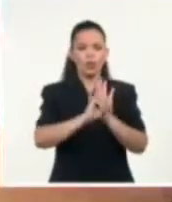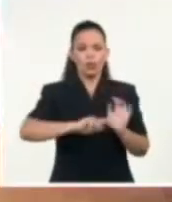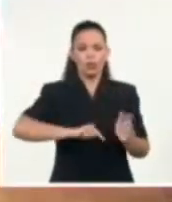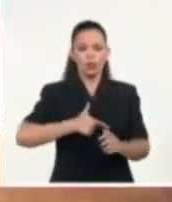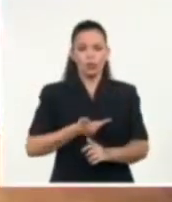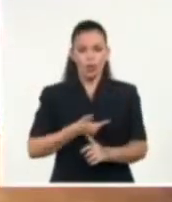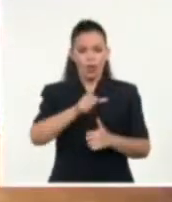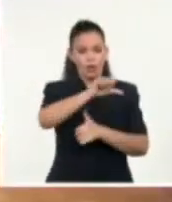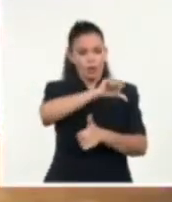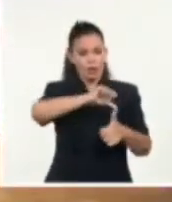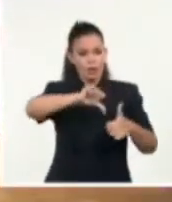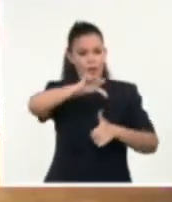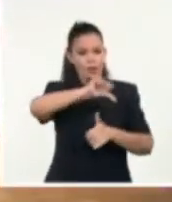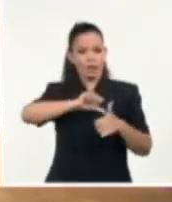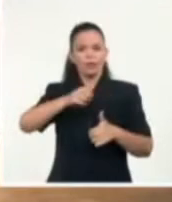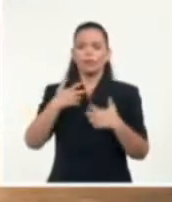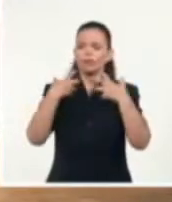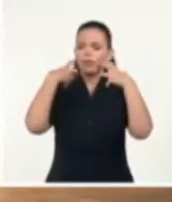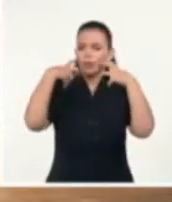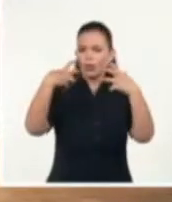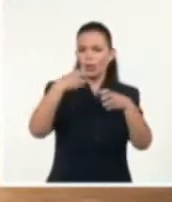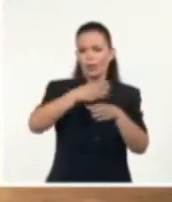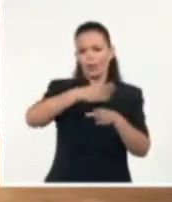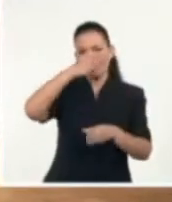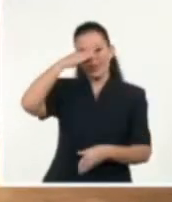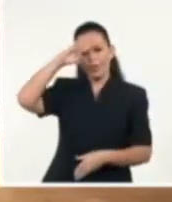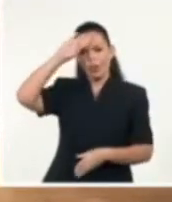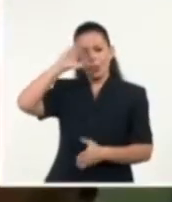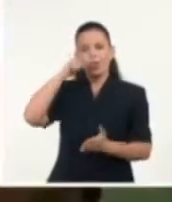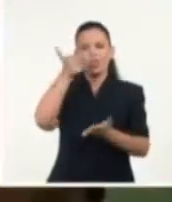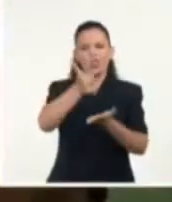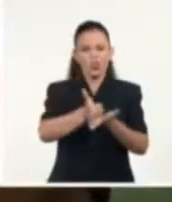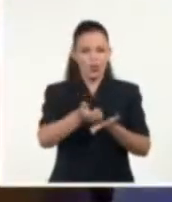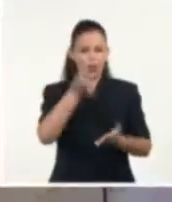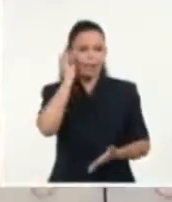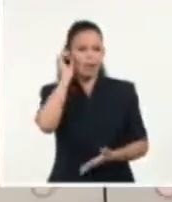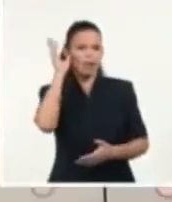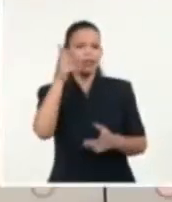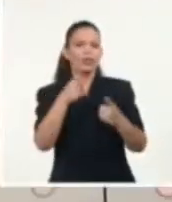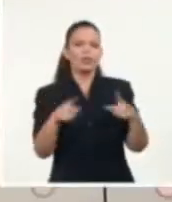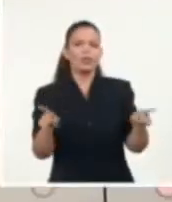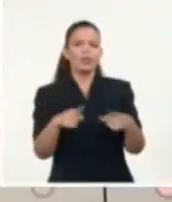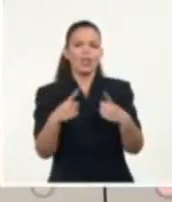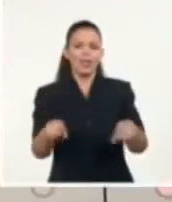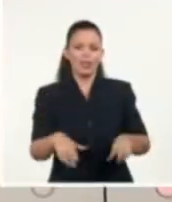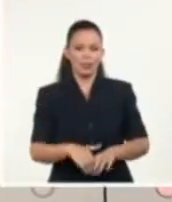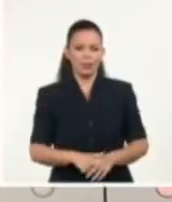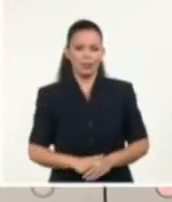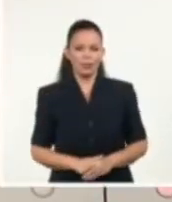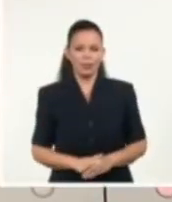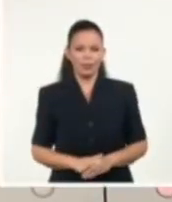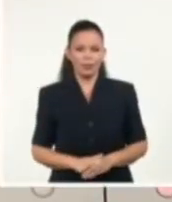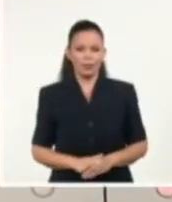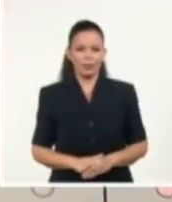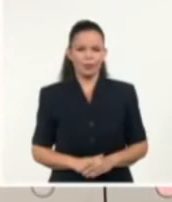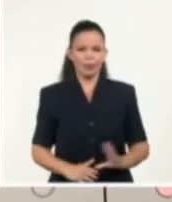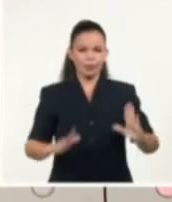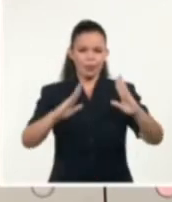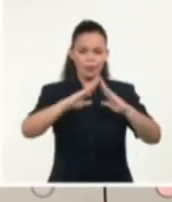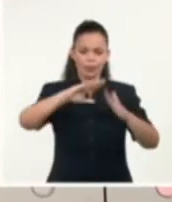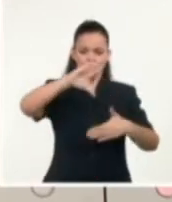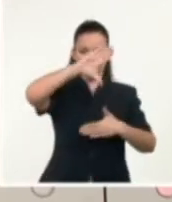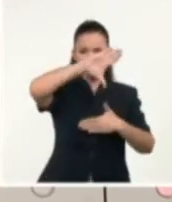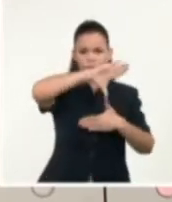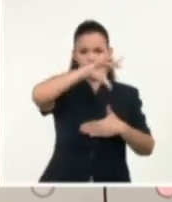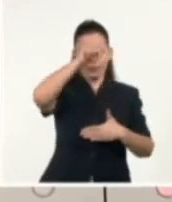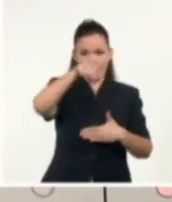pondrá bien en alto a nuestro Santiago de Cuba como ciudad creativa musical. La Casa del Alba Cultural realizará